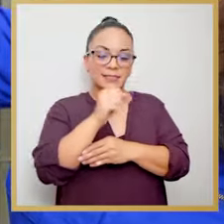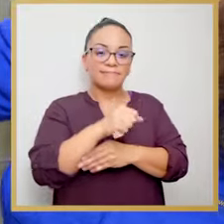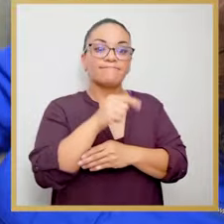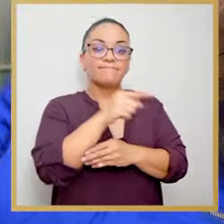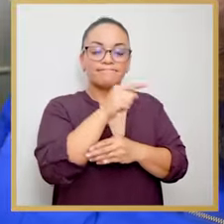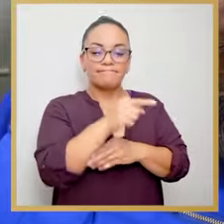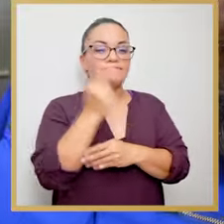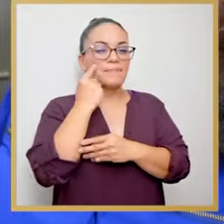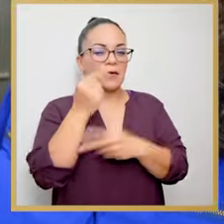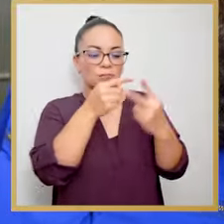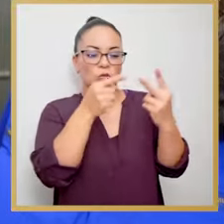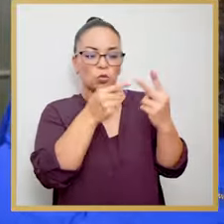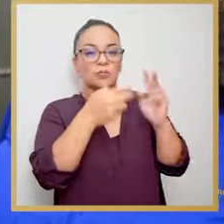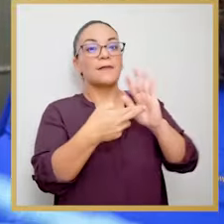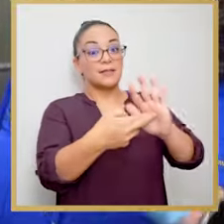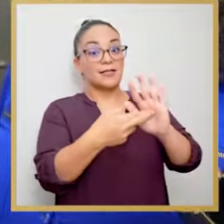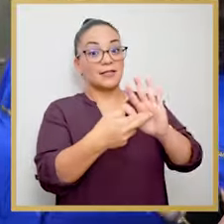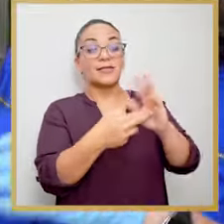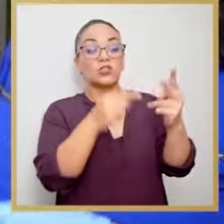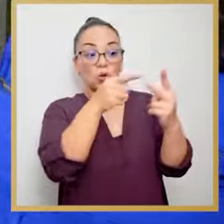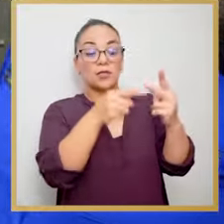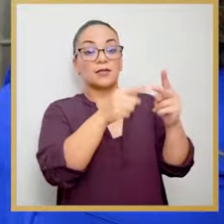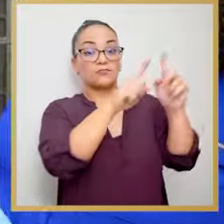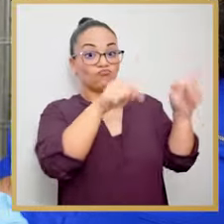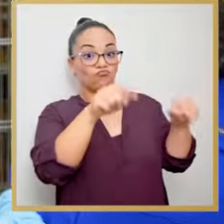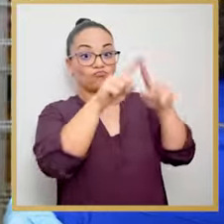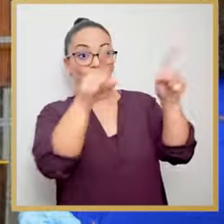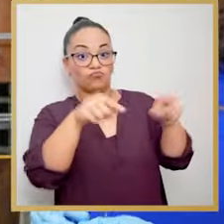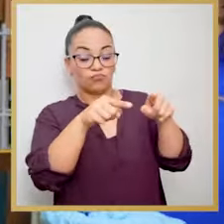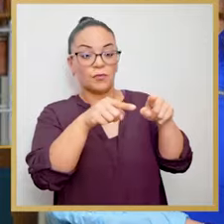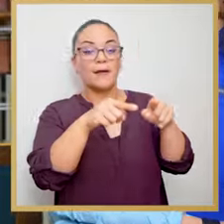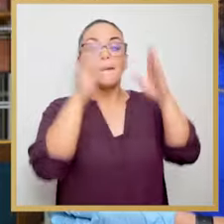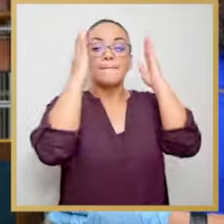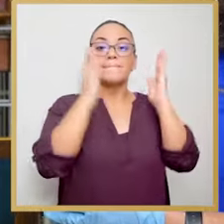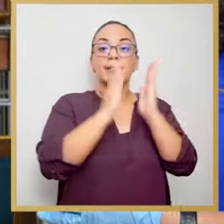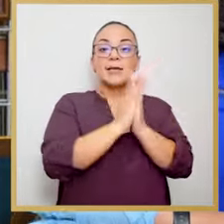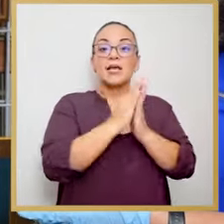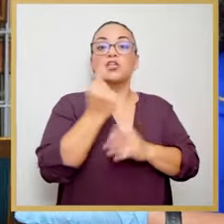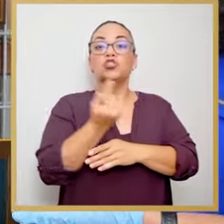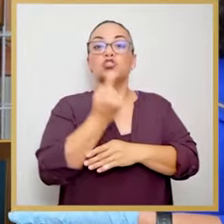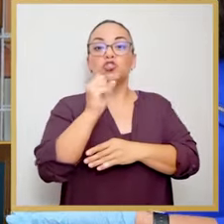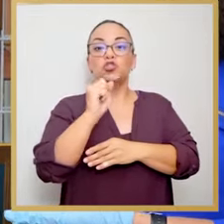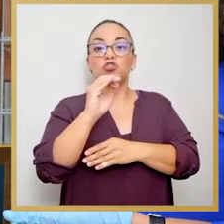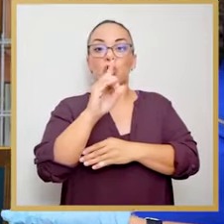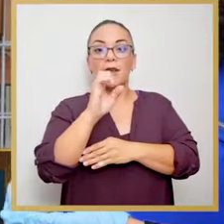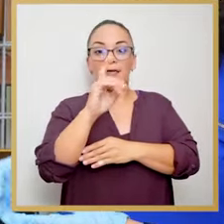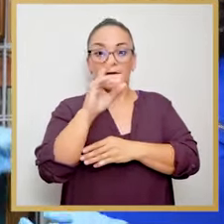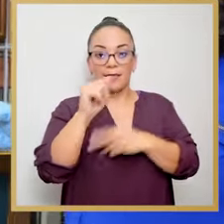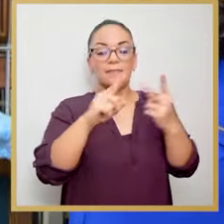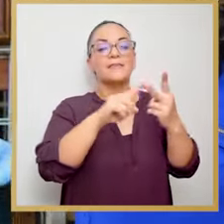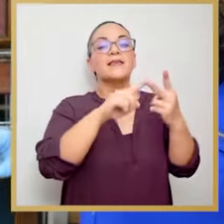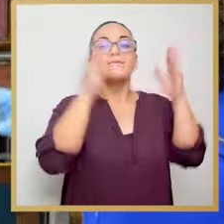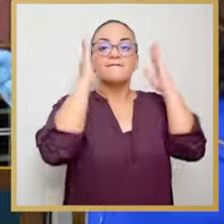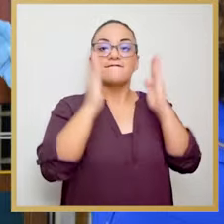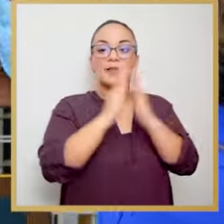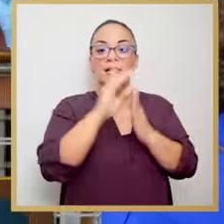representaciones claves, muy propias también de Semana Santa, son la Virgen de la Soledad y la Virgen Dolorosa.